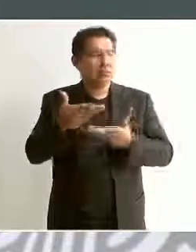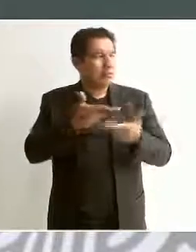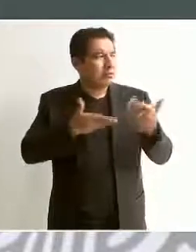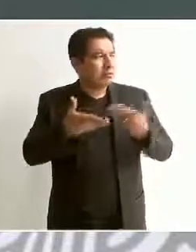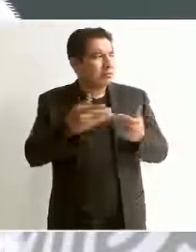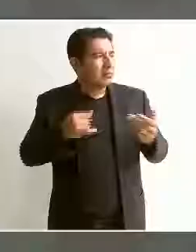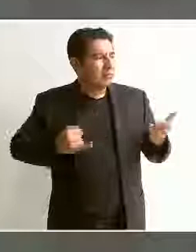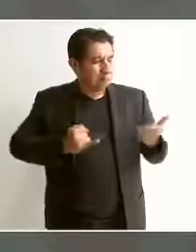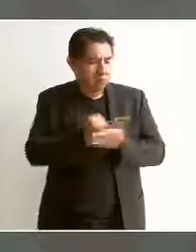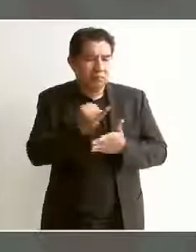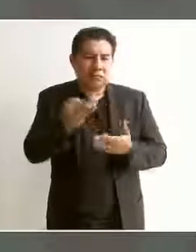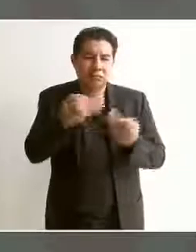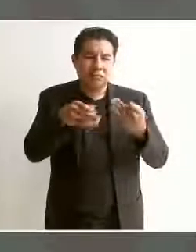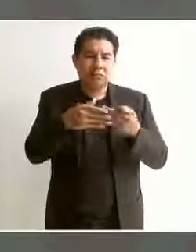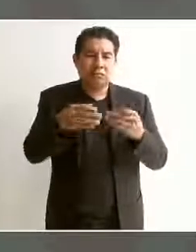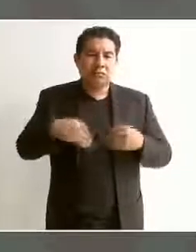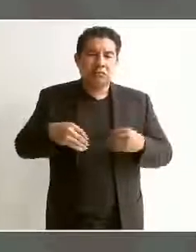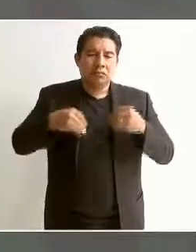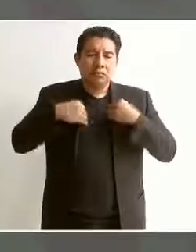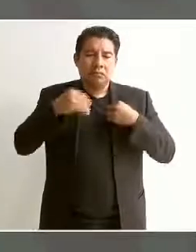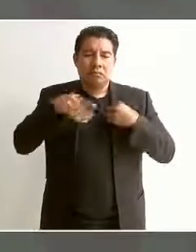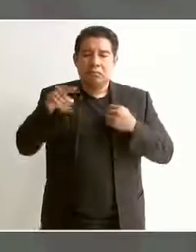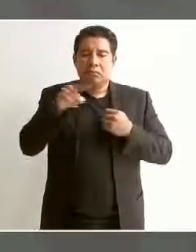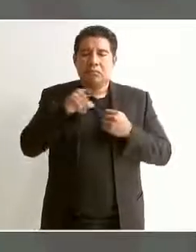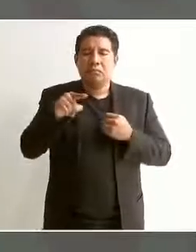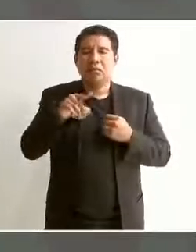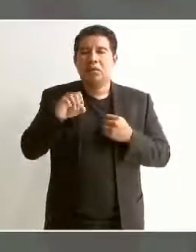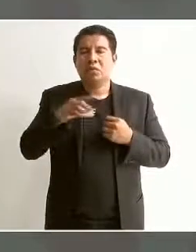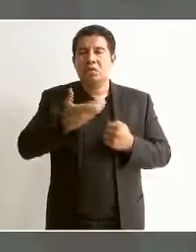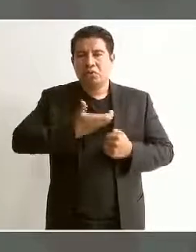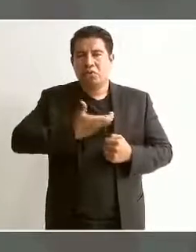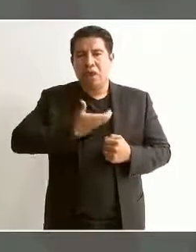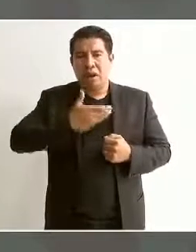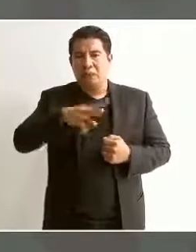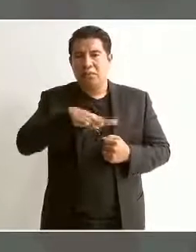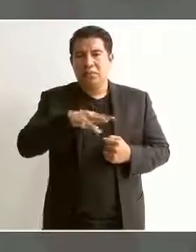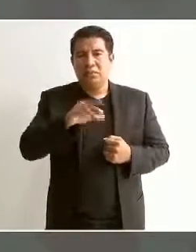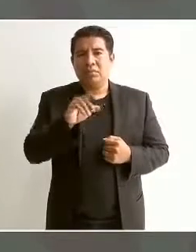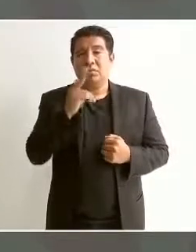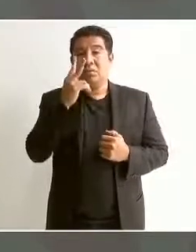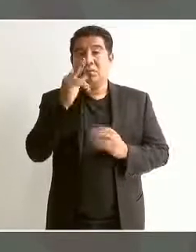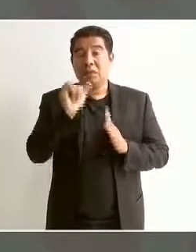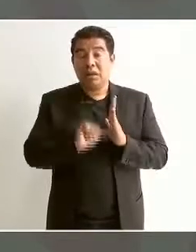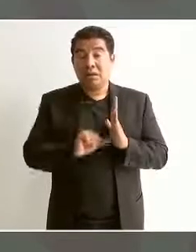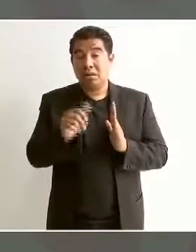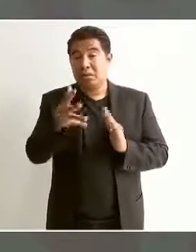viví en el Zócalo yo creo que como dos meses